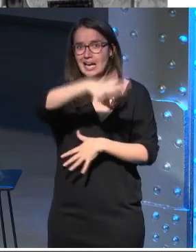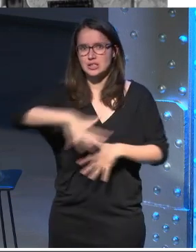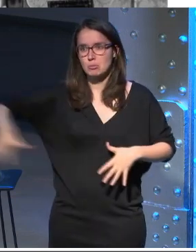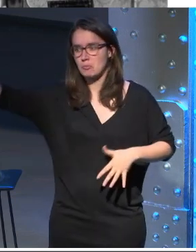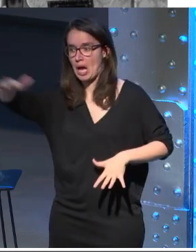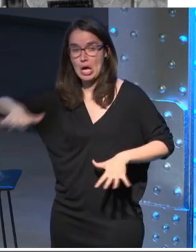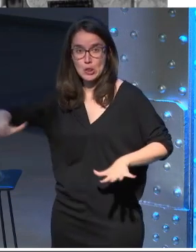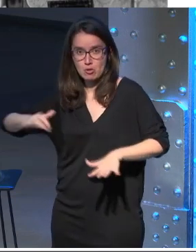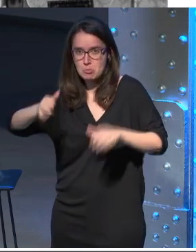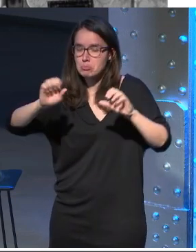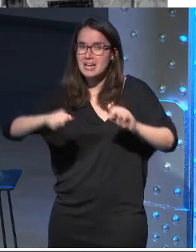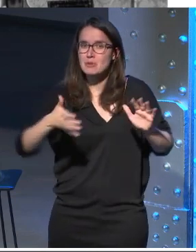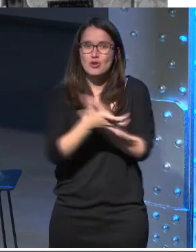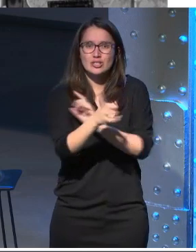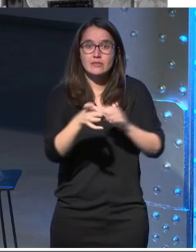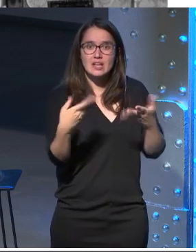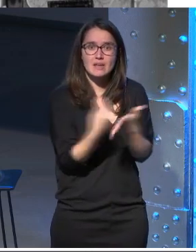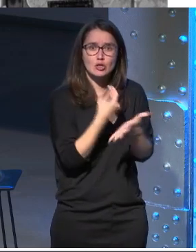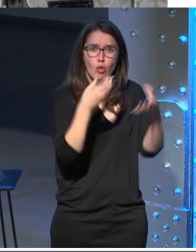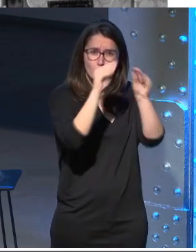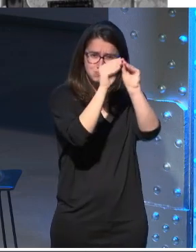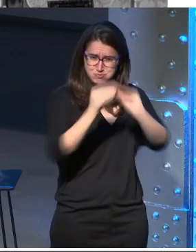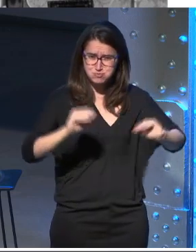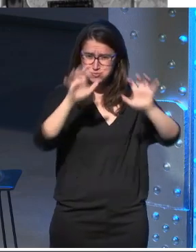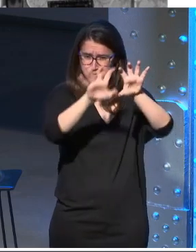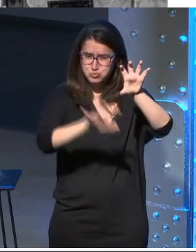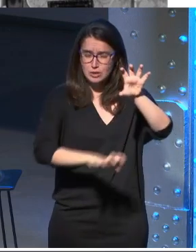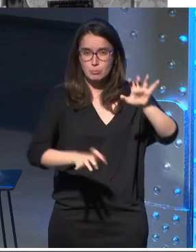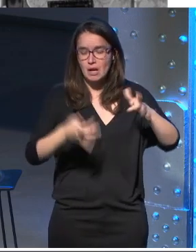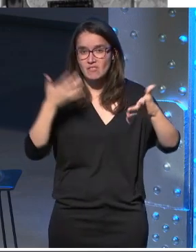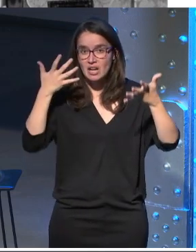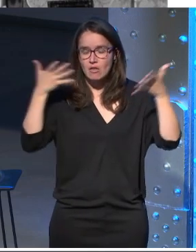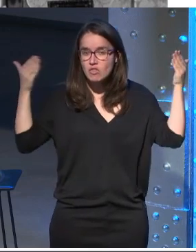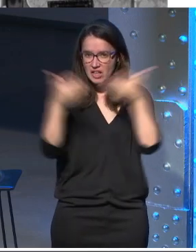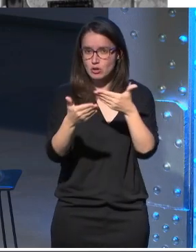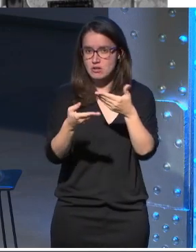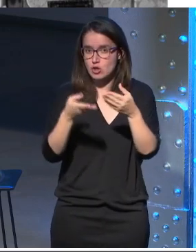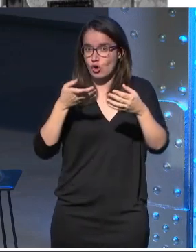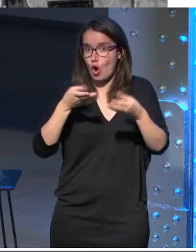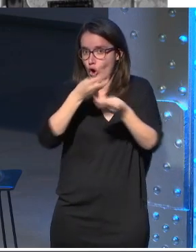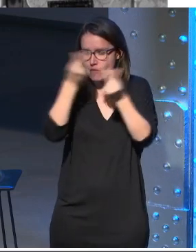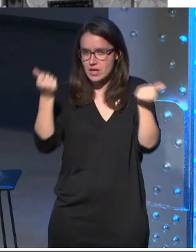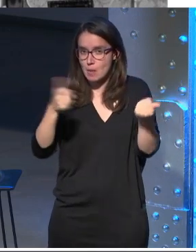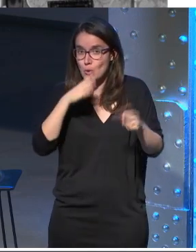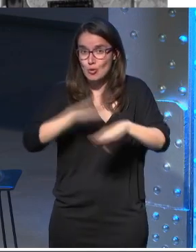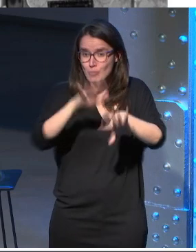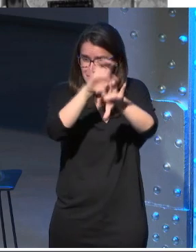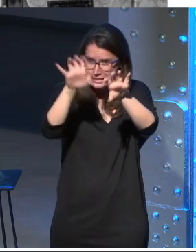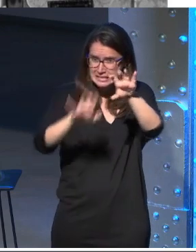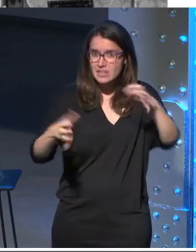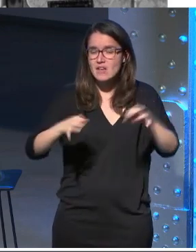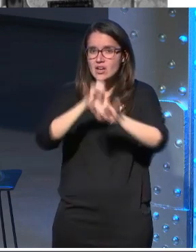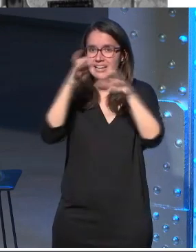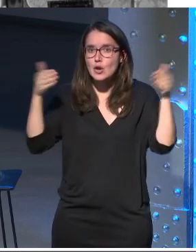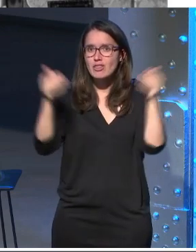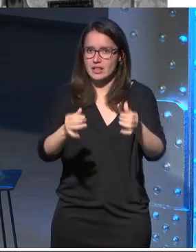tanto espacio no quiere decir que tengamos que rellenarlo de elementos que distraigan del centro de atención principal que lo tiene lo tenemos que tener claro